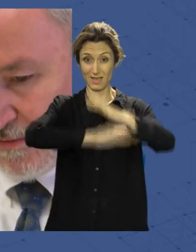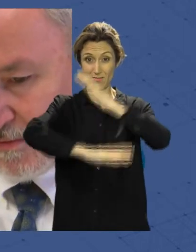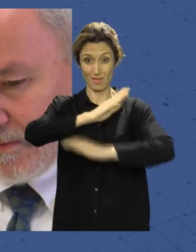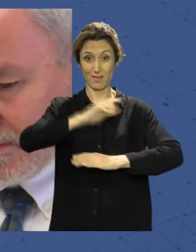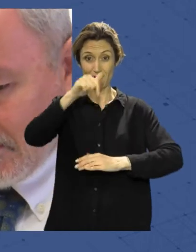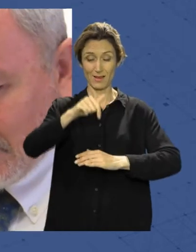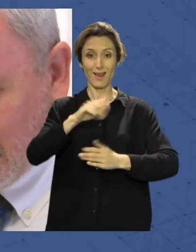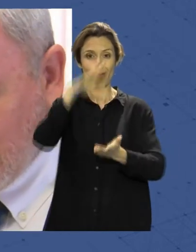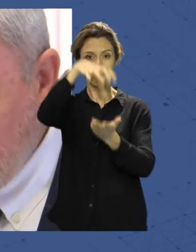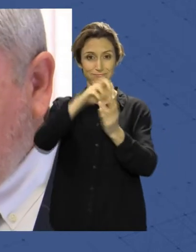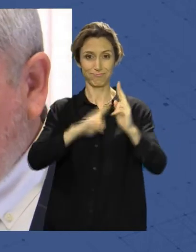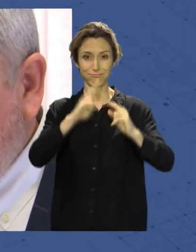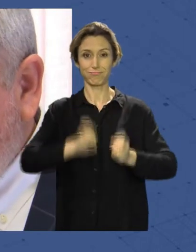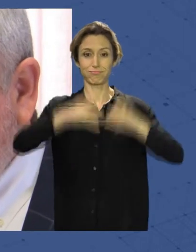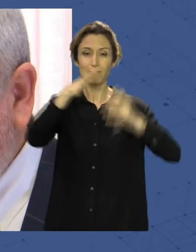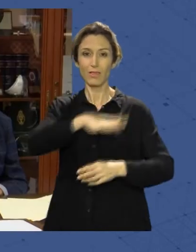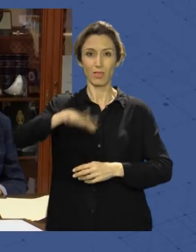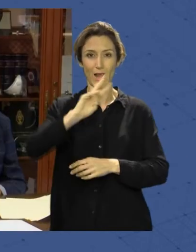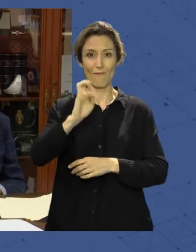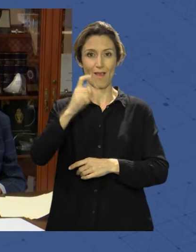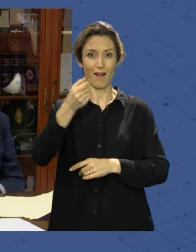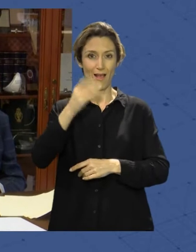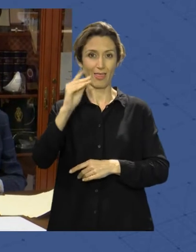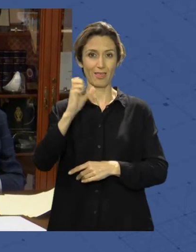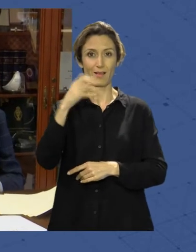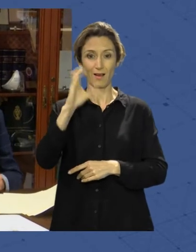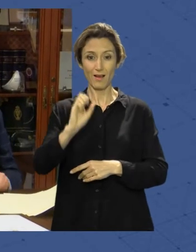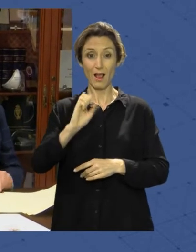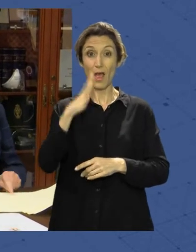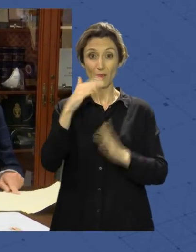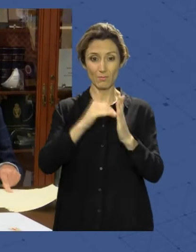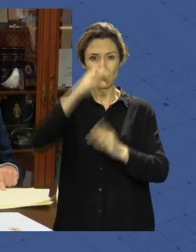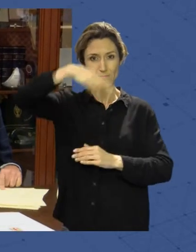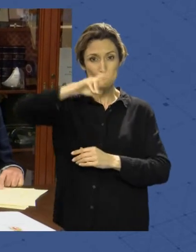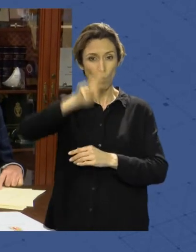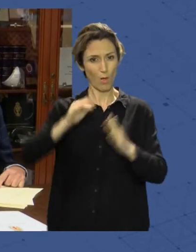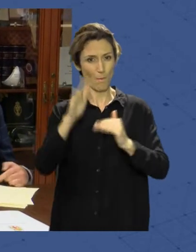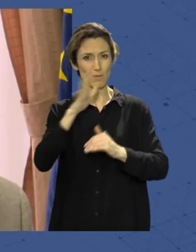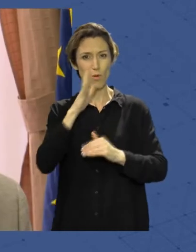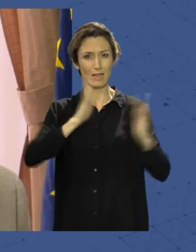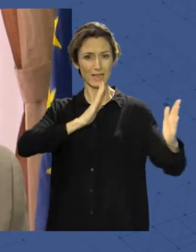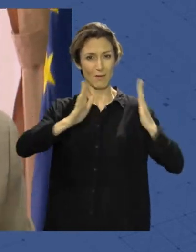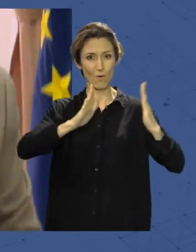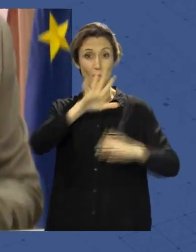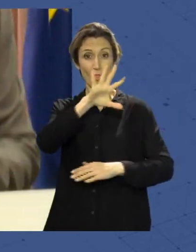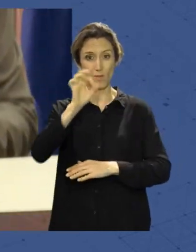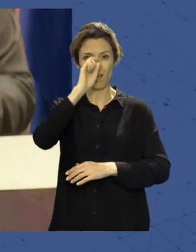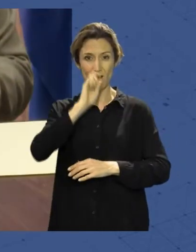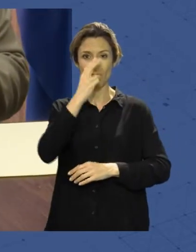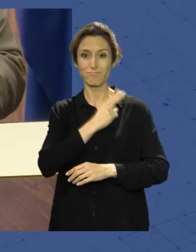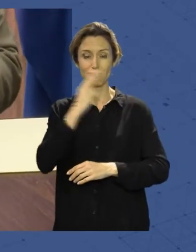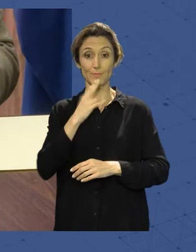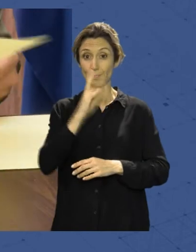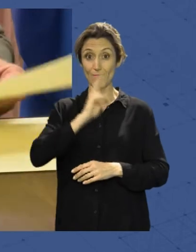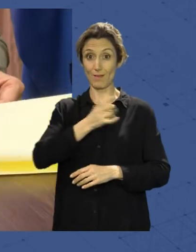en la vega de acá. El consistorio cede una parcela de más de 5.000 metros cuadrados por un periodo de 50 años. Verdi